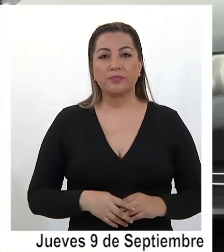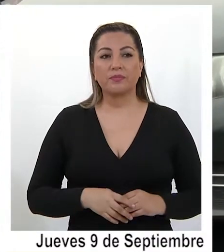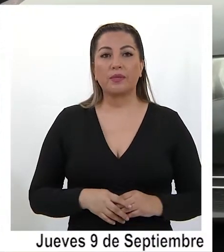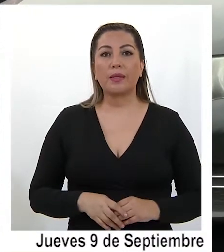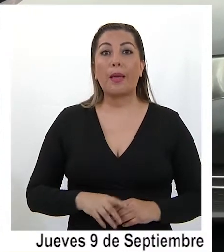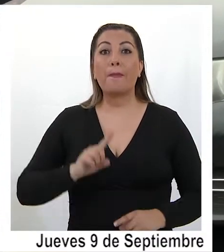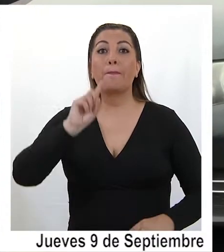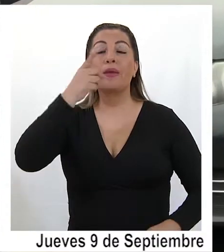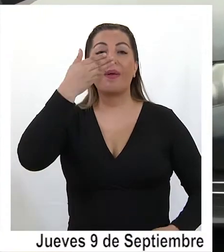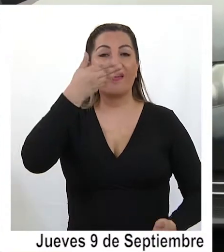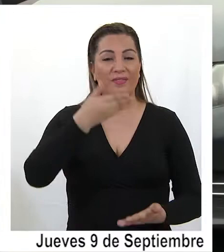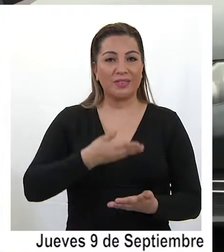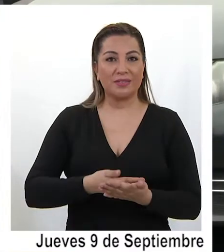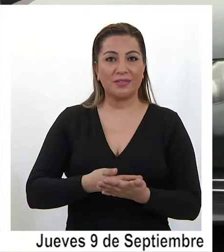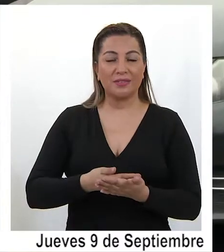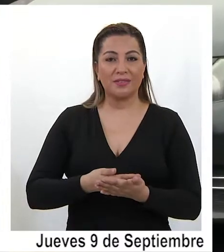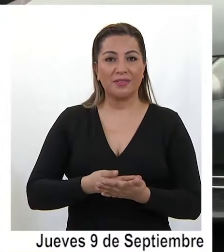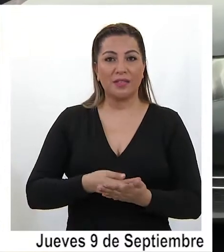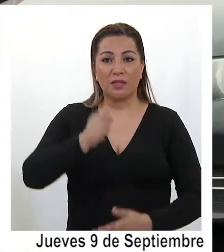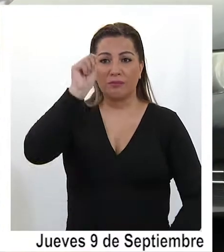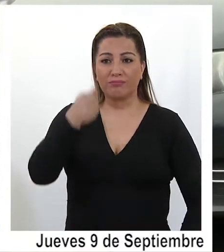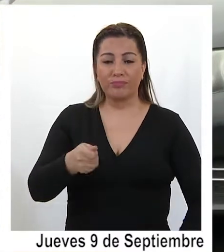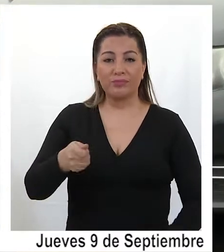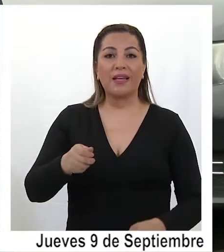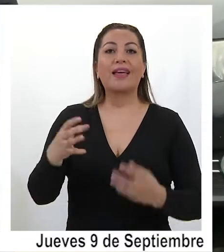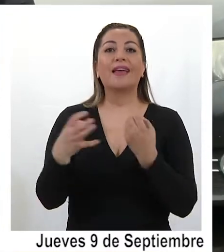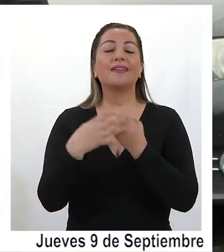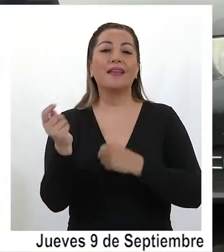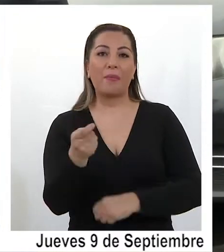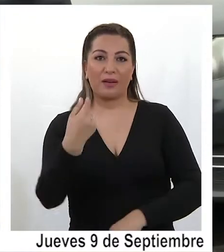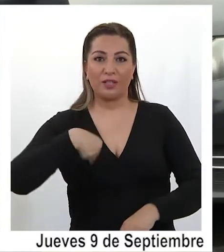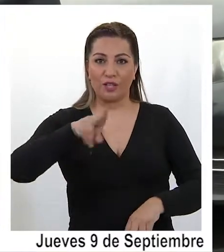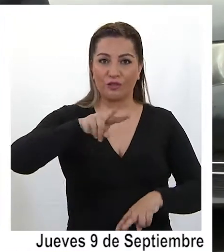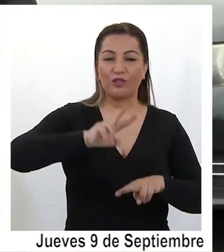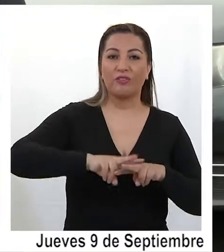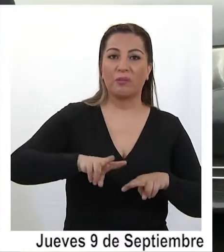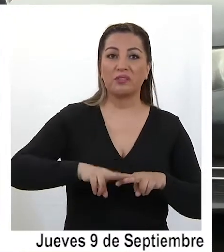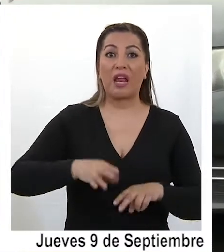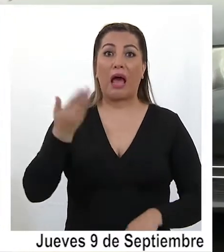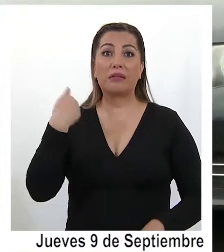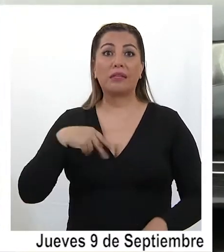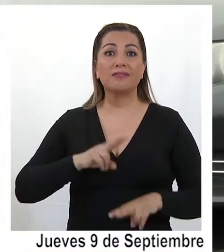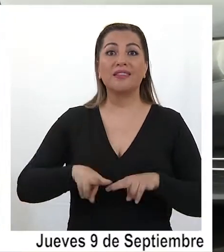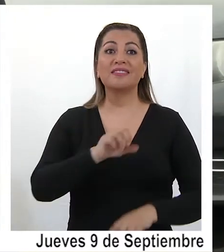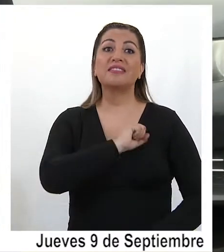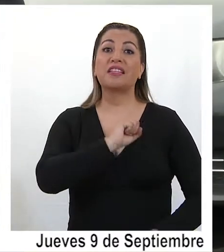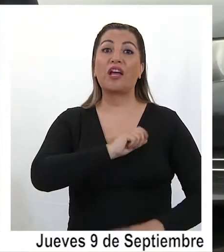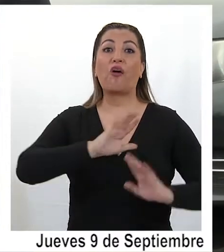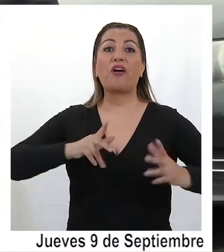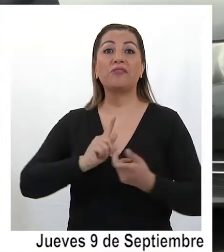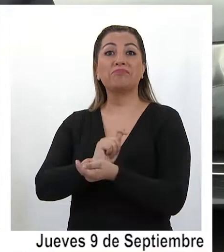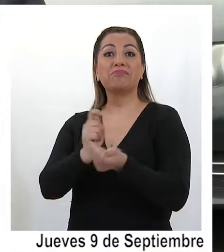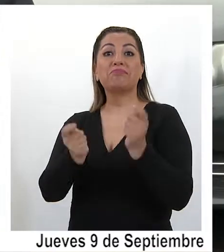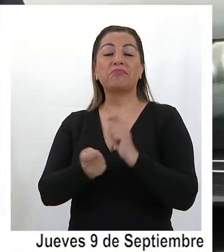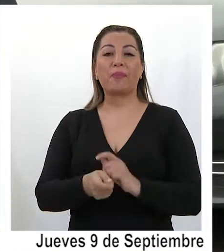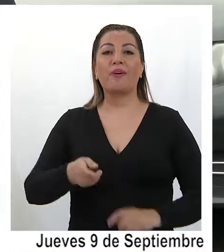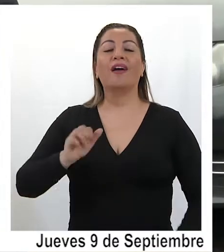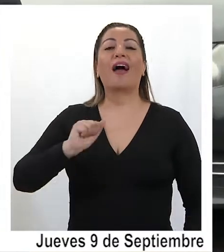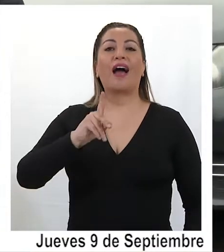Es la primera subasta regional, o sea, por lo tanto se está descentralizando, así que agradecerle a la aduana,